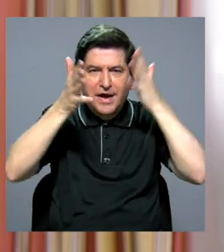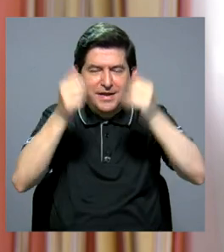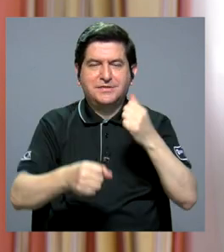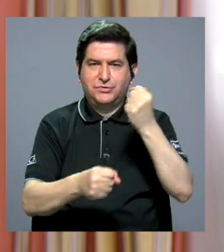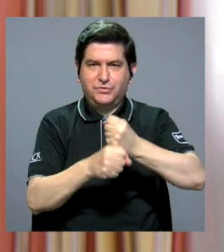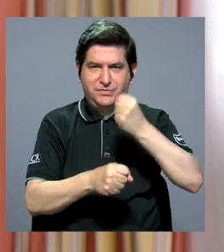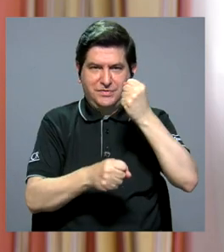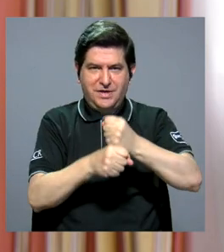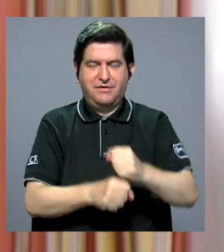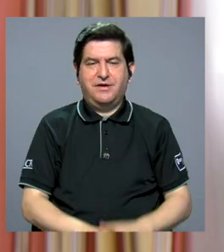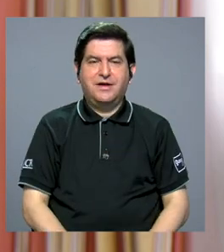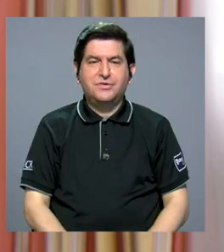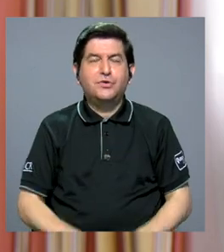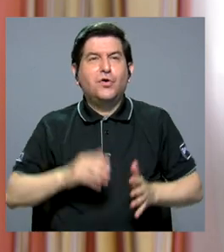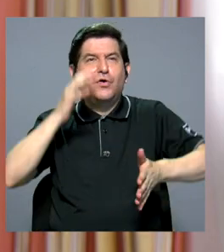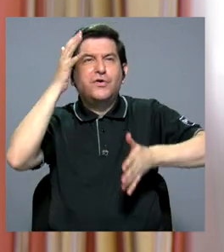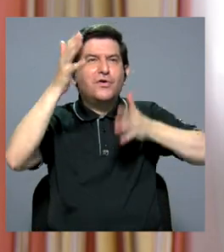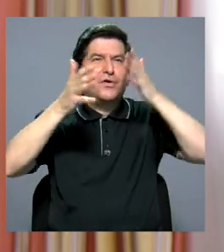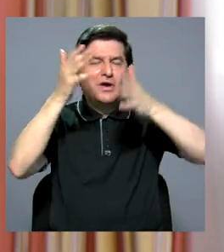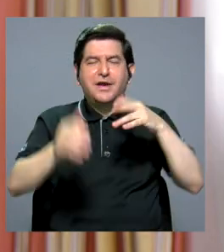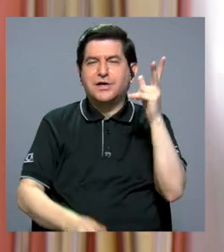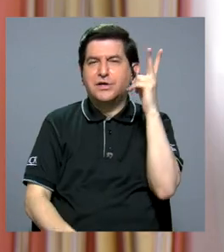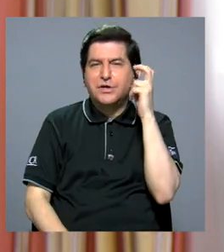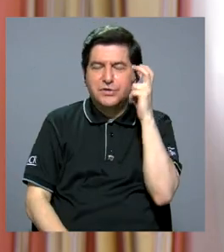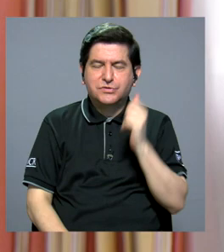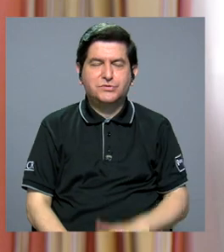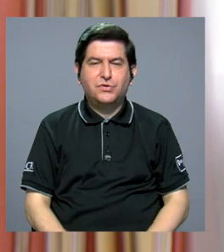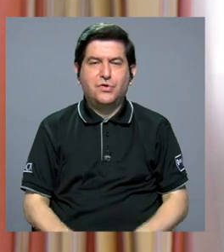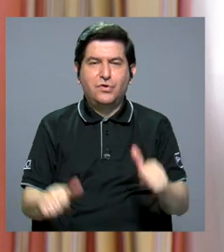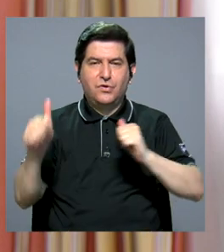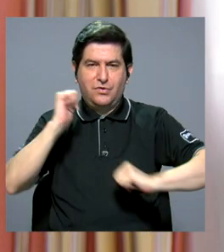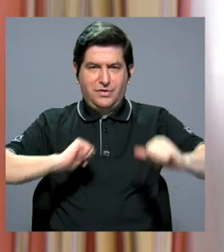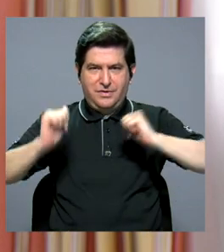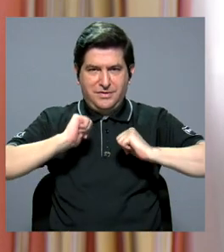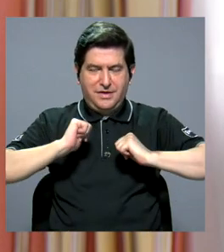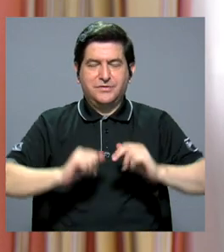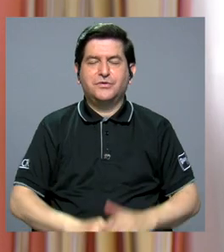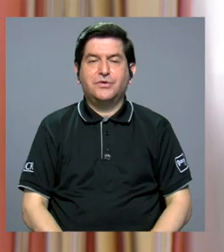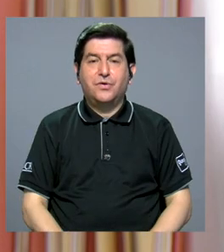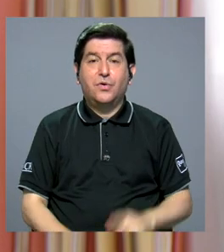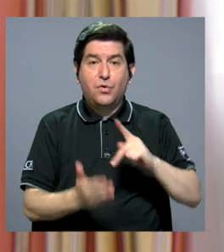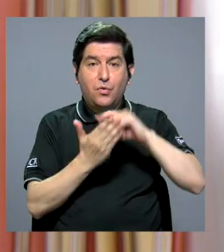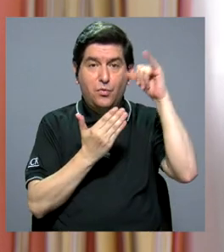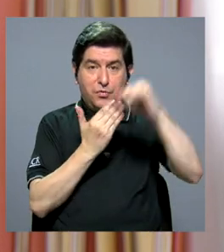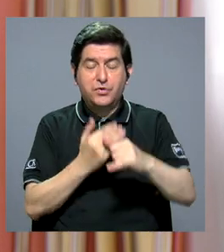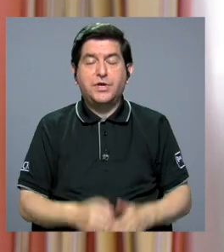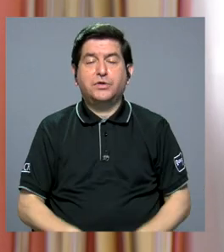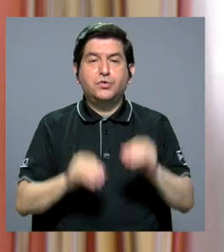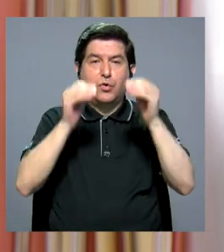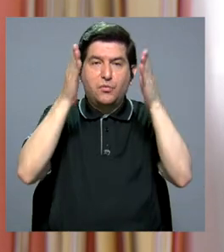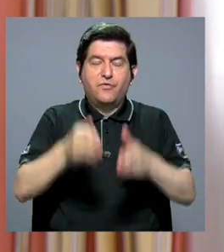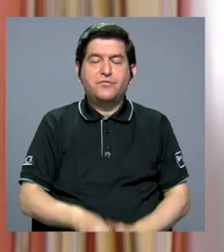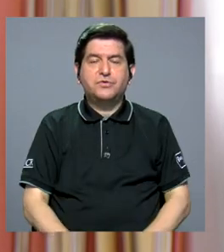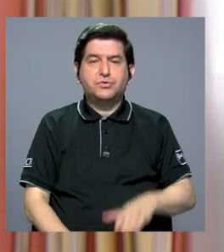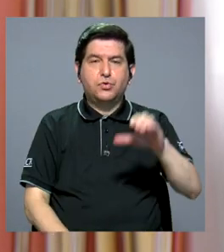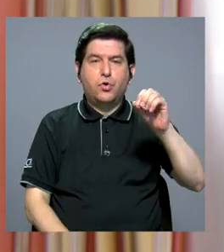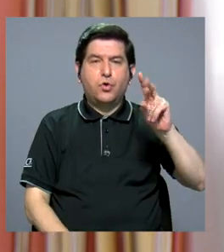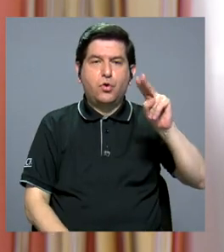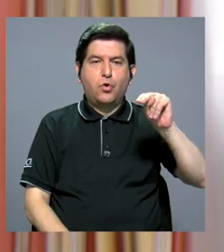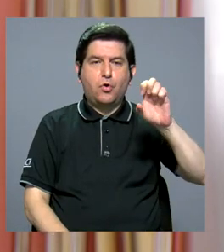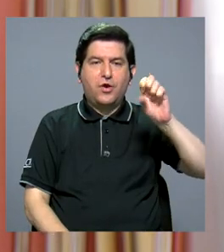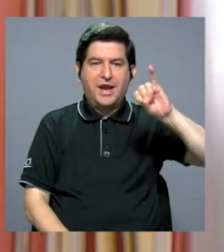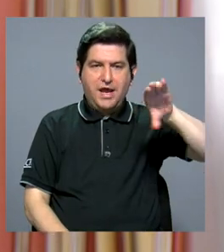creación sonora, dramaturgia sonora. Es un proyecto del Profesor Conejo de la Escuela de Arte de Dramáticas.